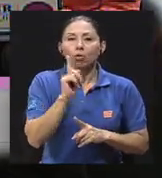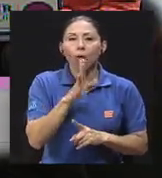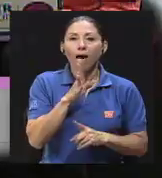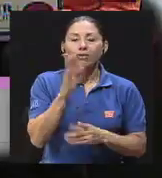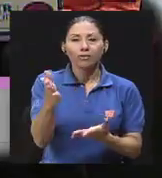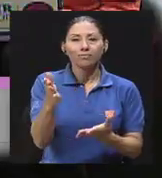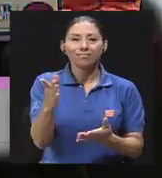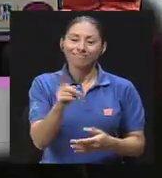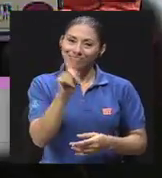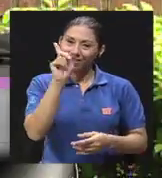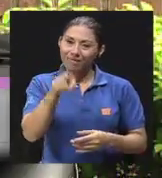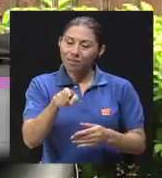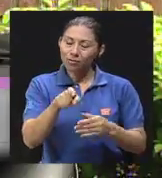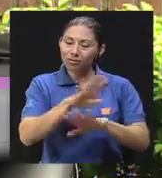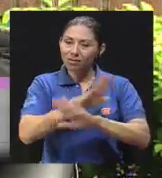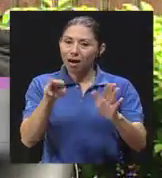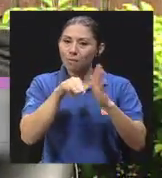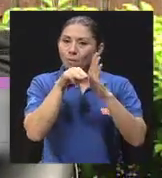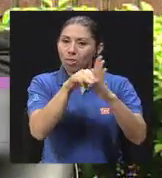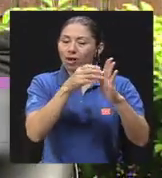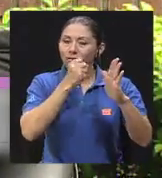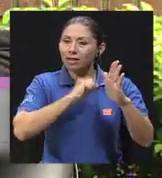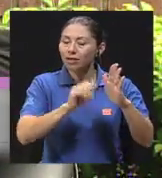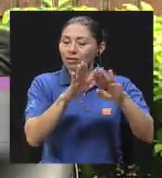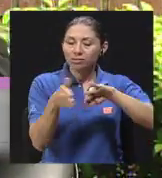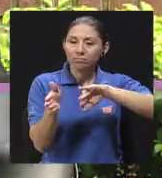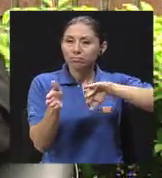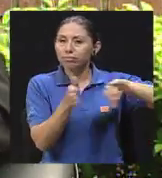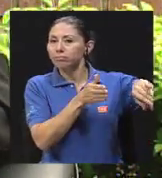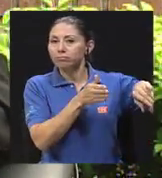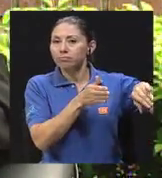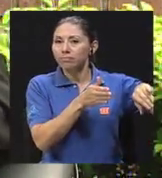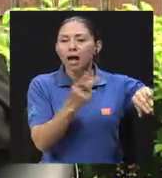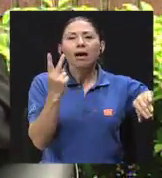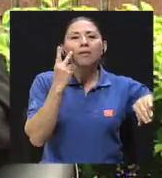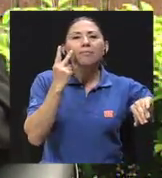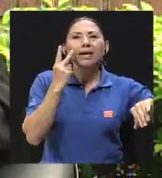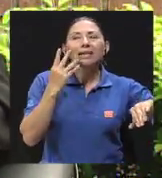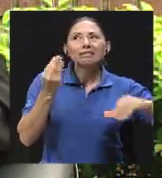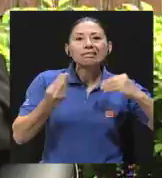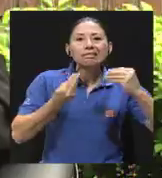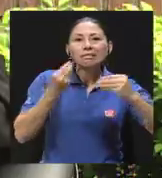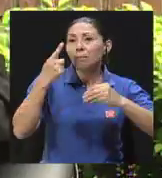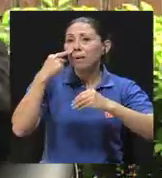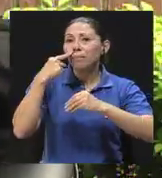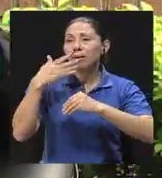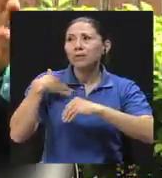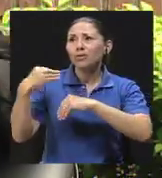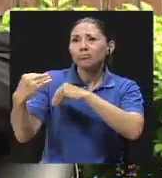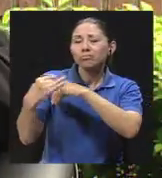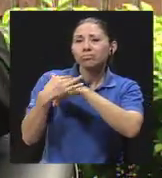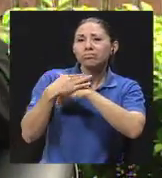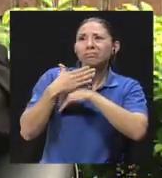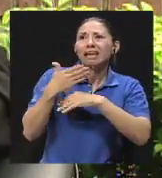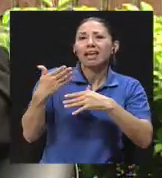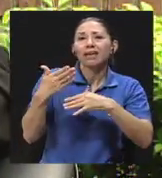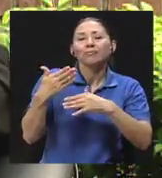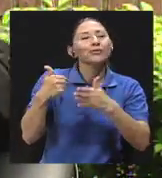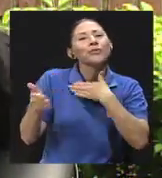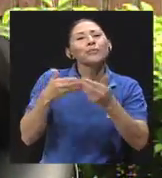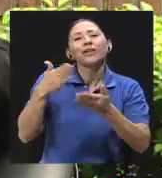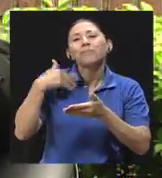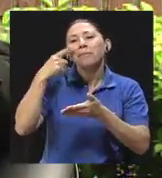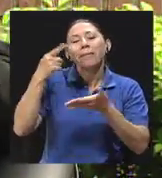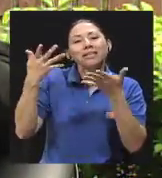con los modelos anteriores. Ver qué es lo que mi papá me quedó debiendo. Y aunque esté muerto, decirle, papá,